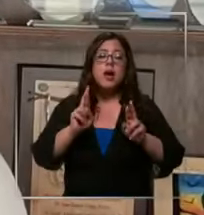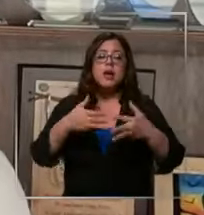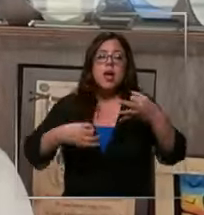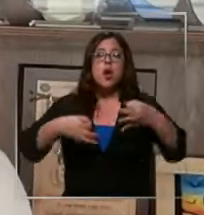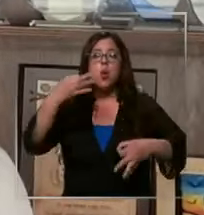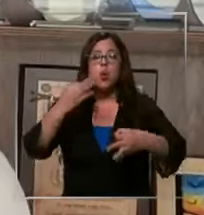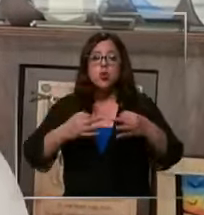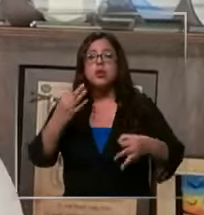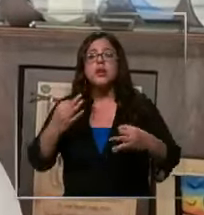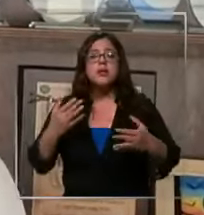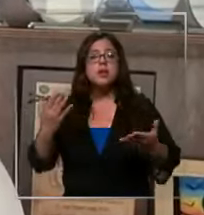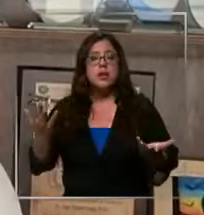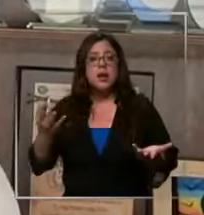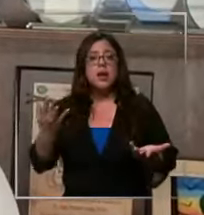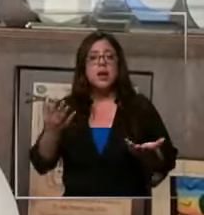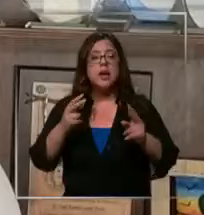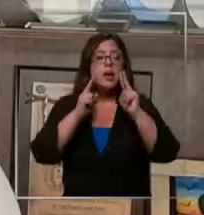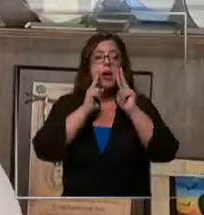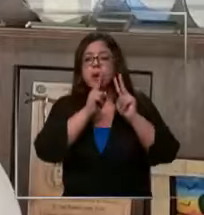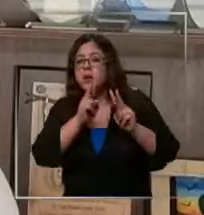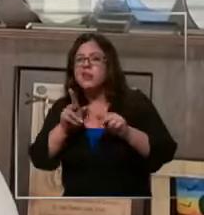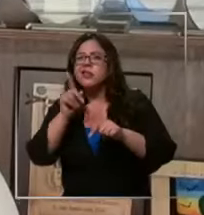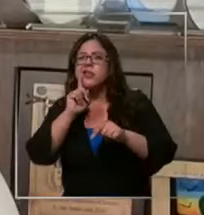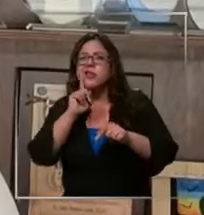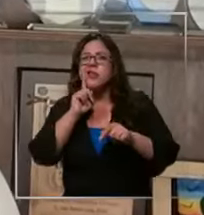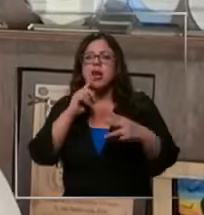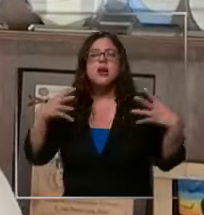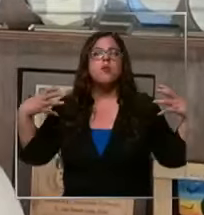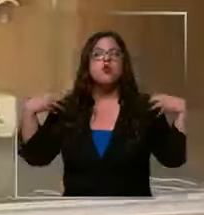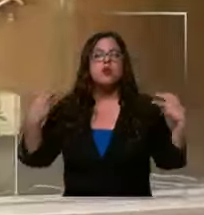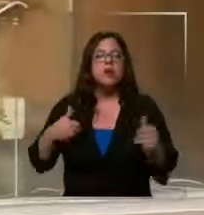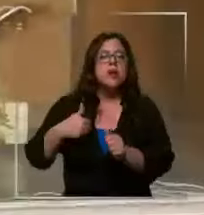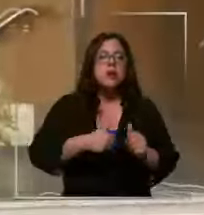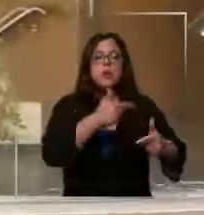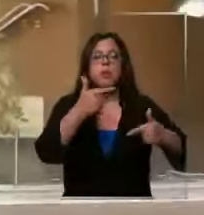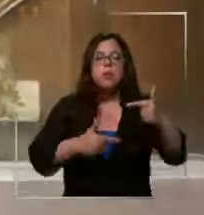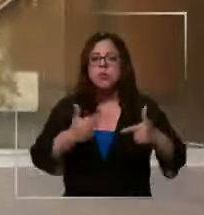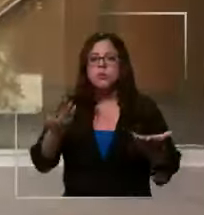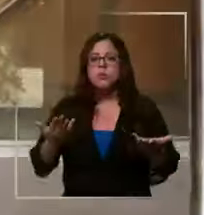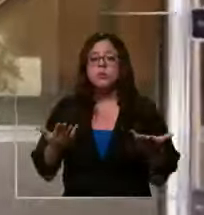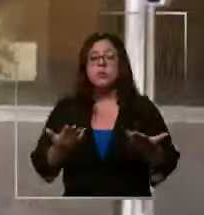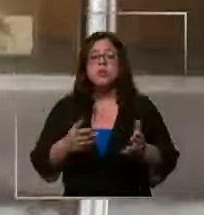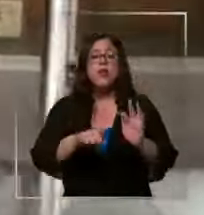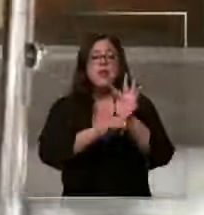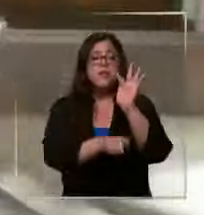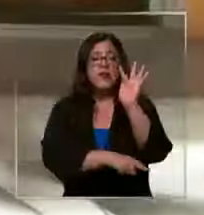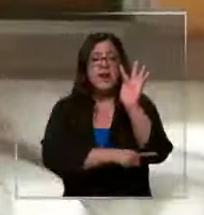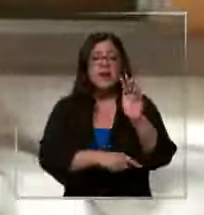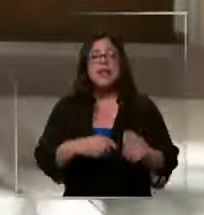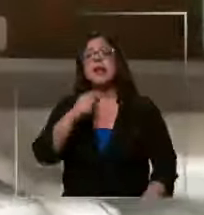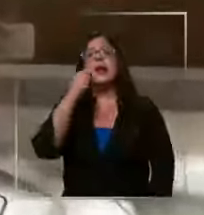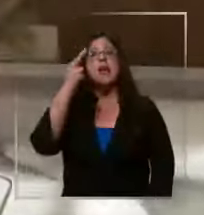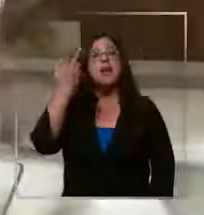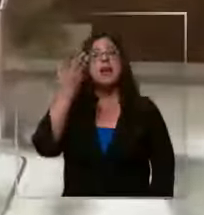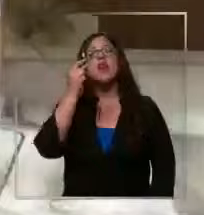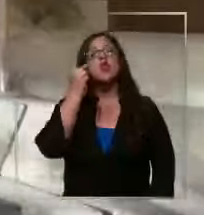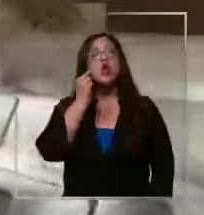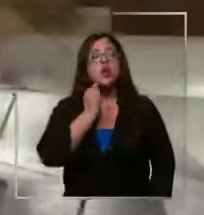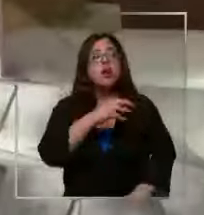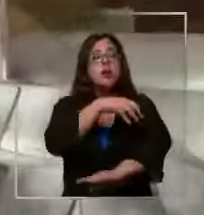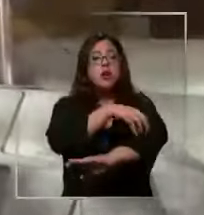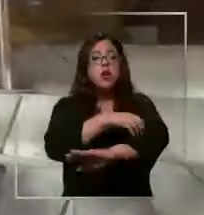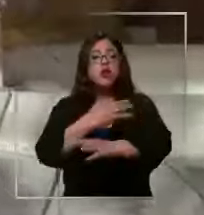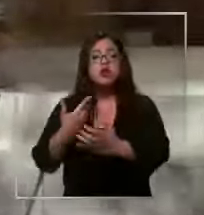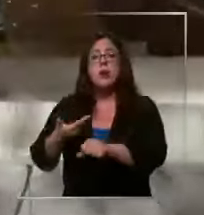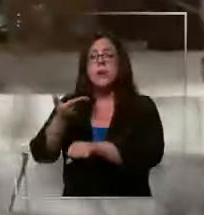quiénes están detrás de esta campaña de desprestigio y persecución política. La Fiscalía Regional de O'Higgins habría pedido una orden de detención,